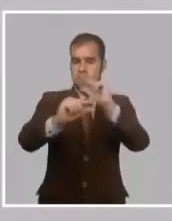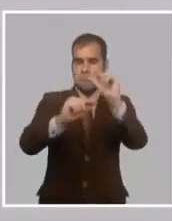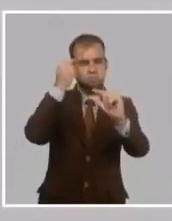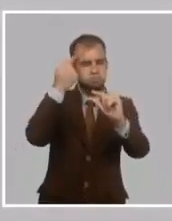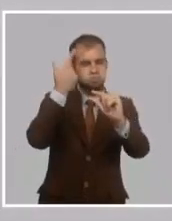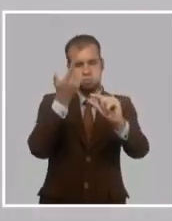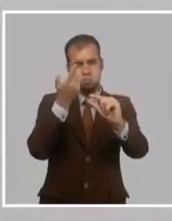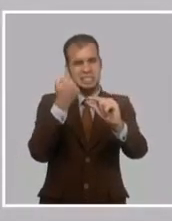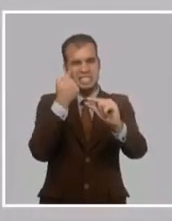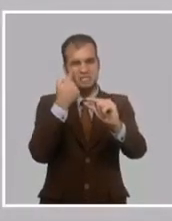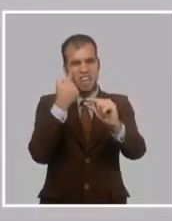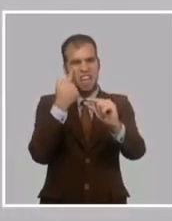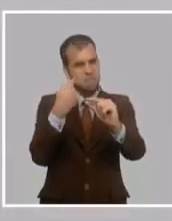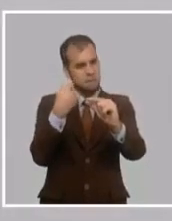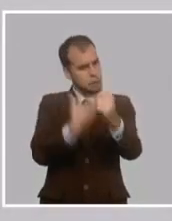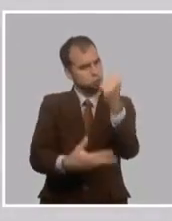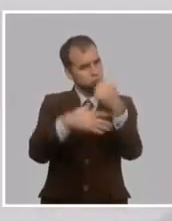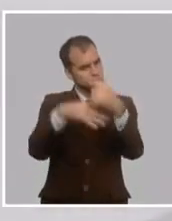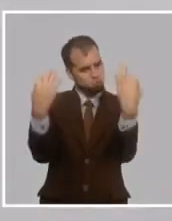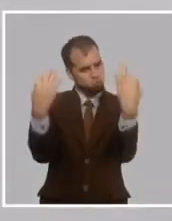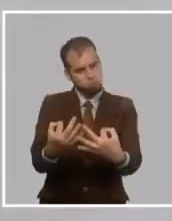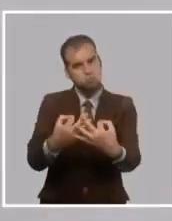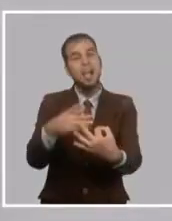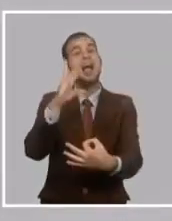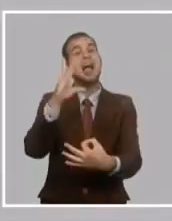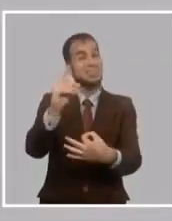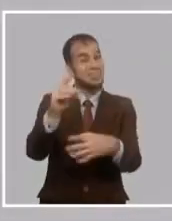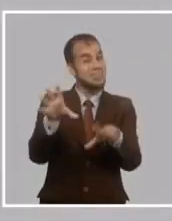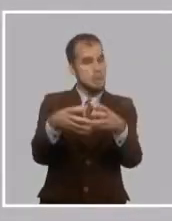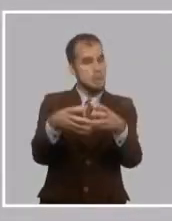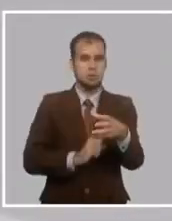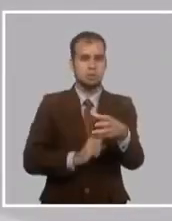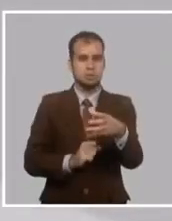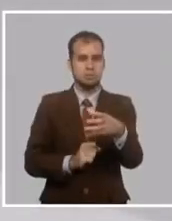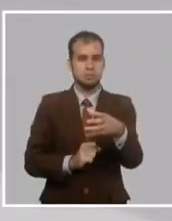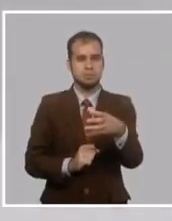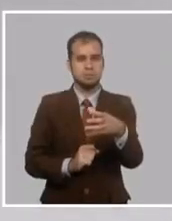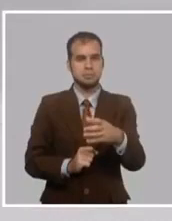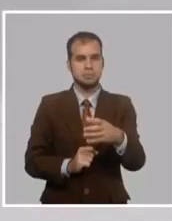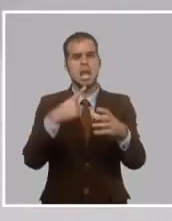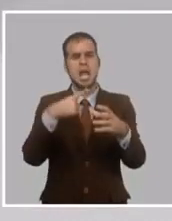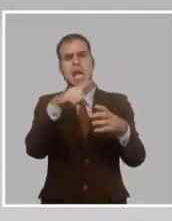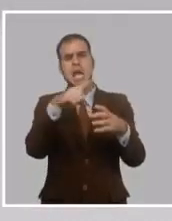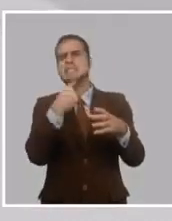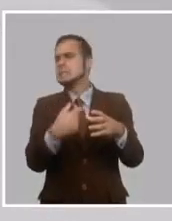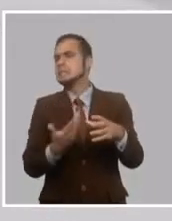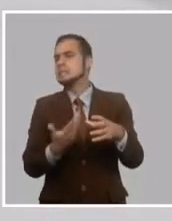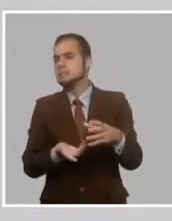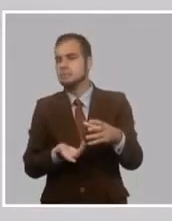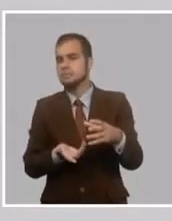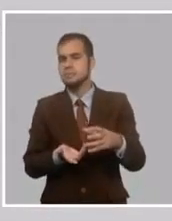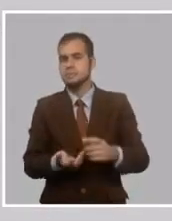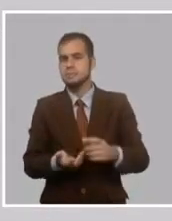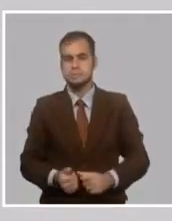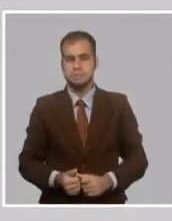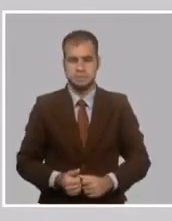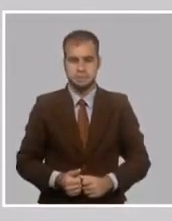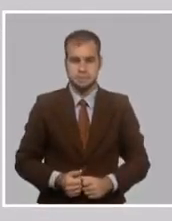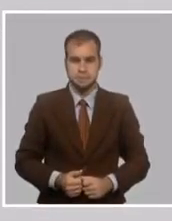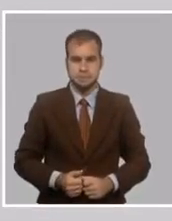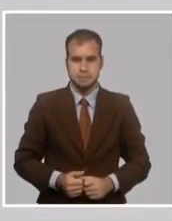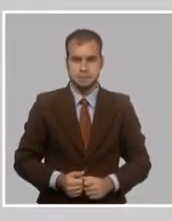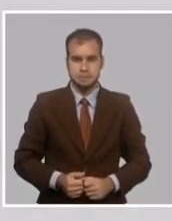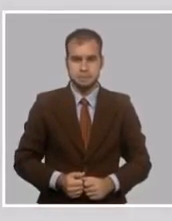partido una sincera democracia. Quiere decir con esto que está devaluando implícitamente las supuestas